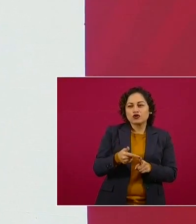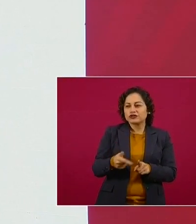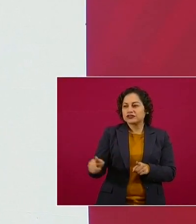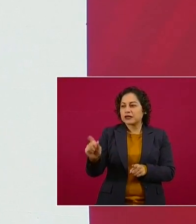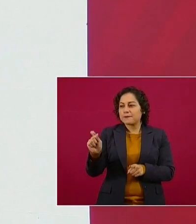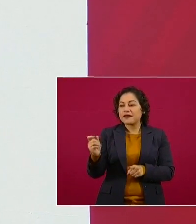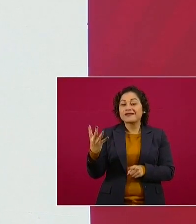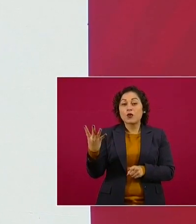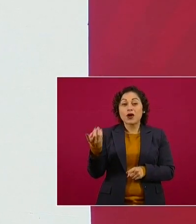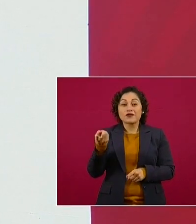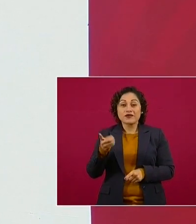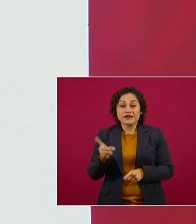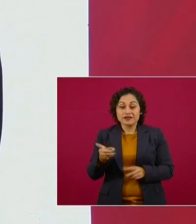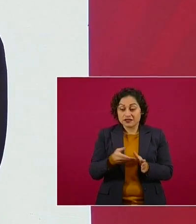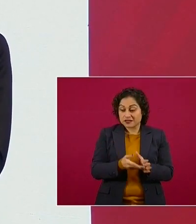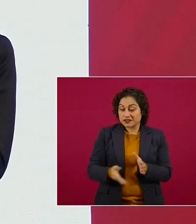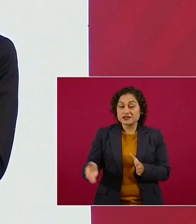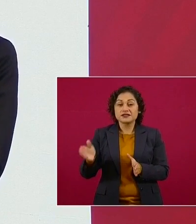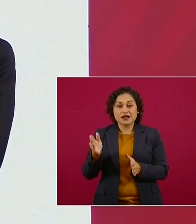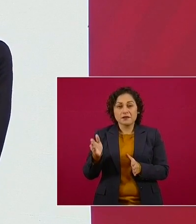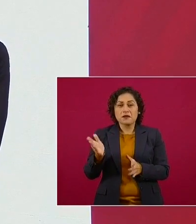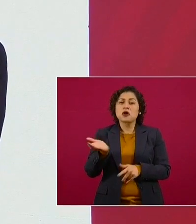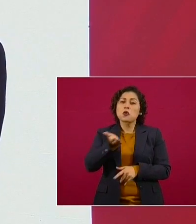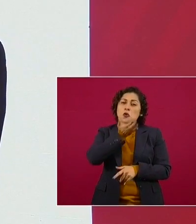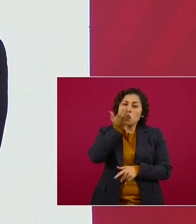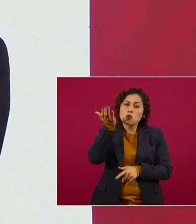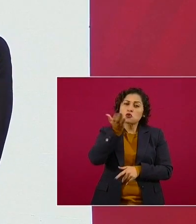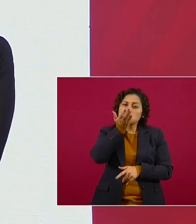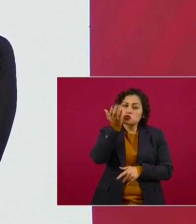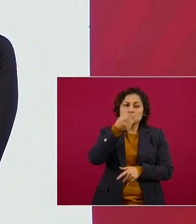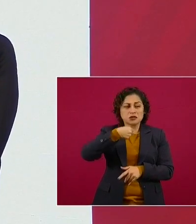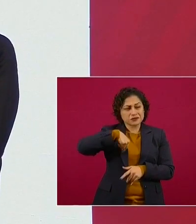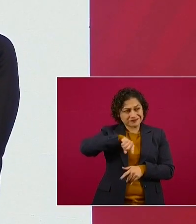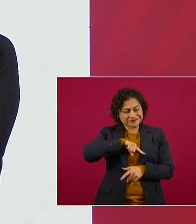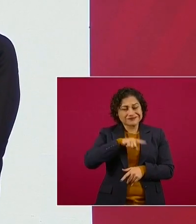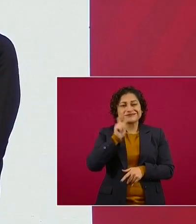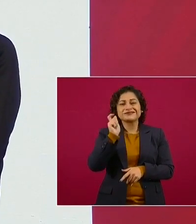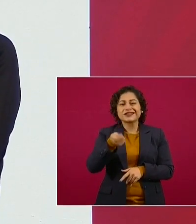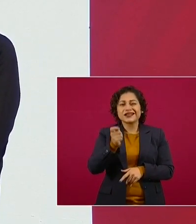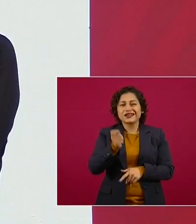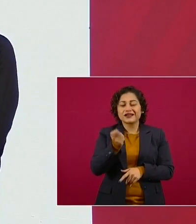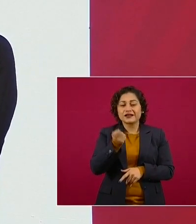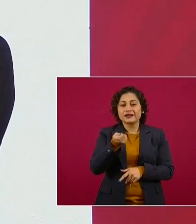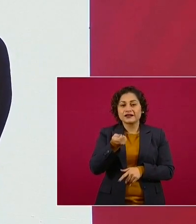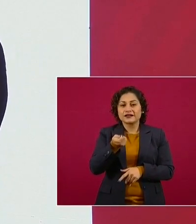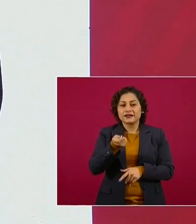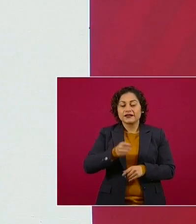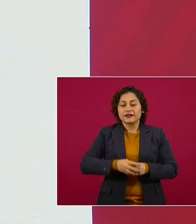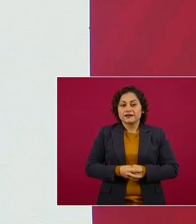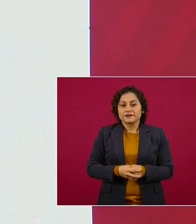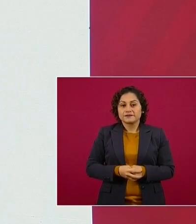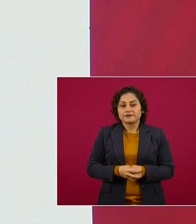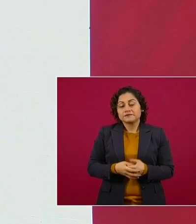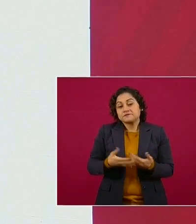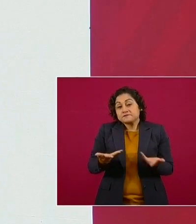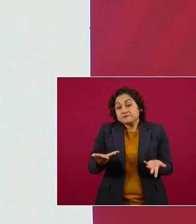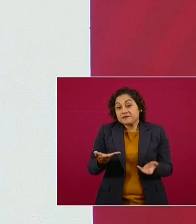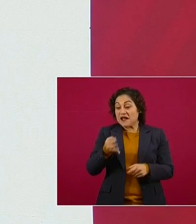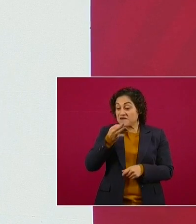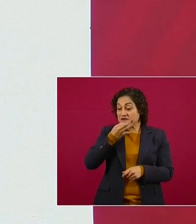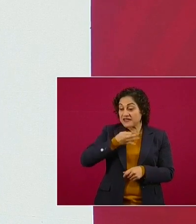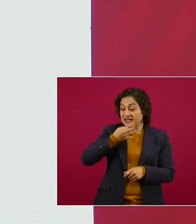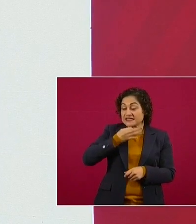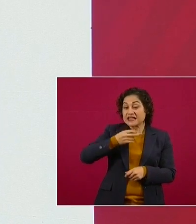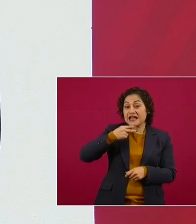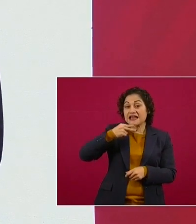porque la costumbre es de que se celebra la Navidad